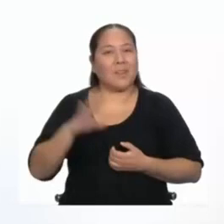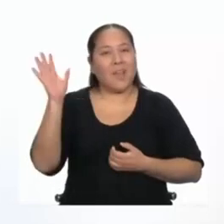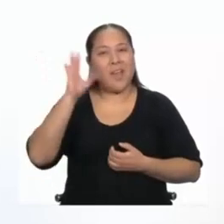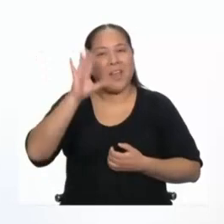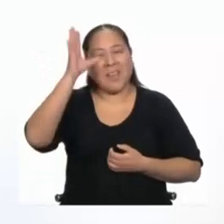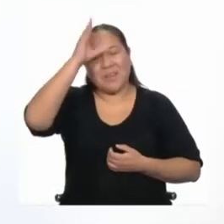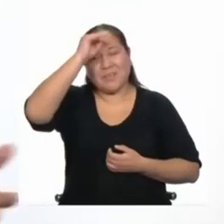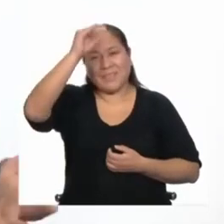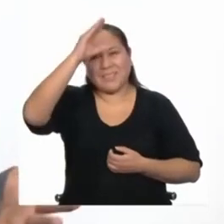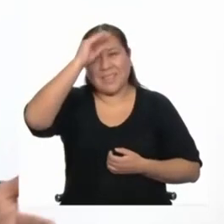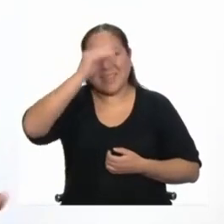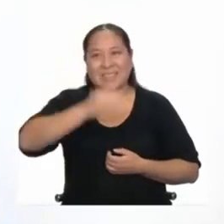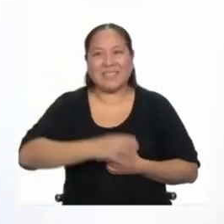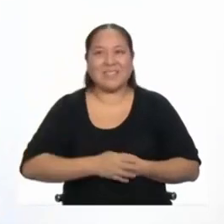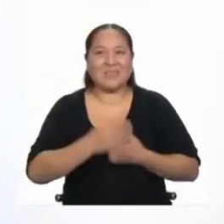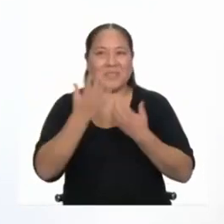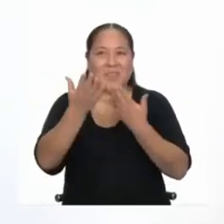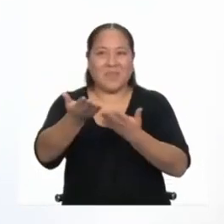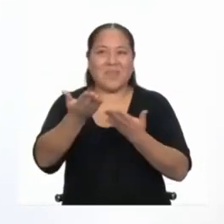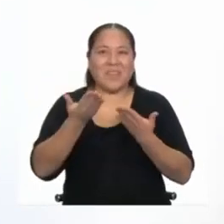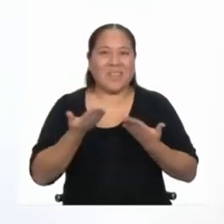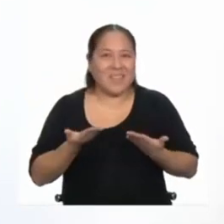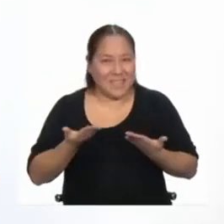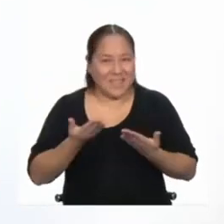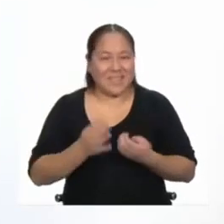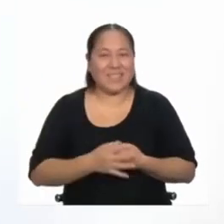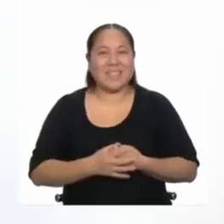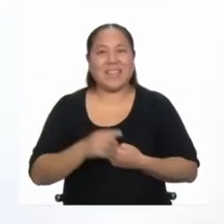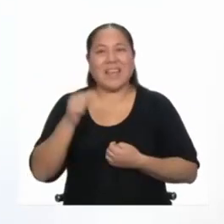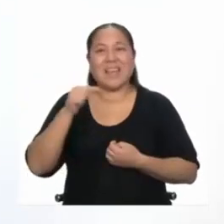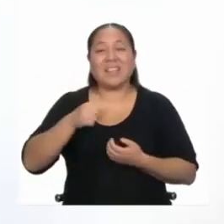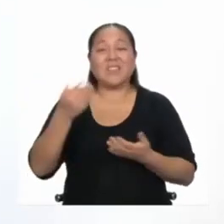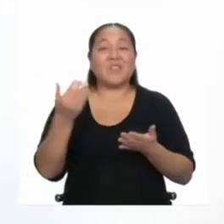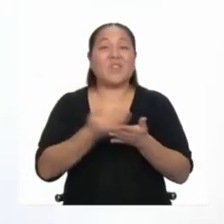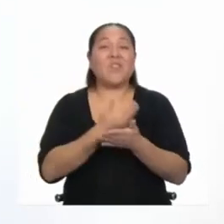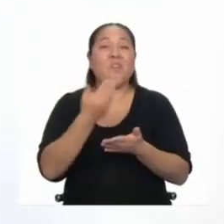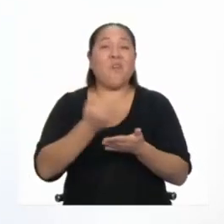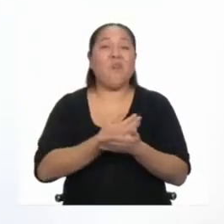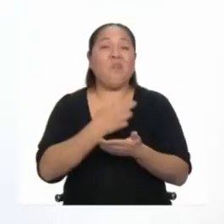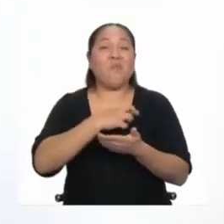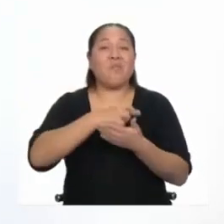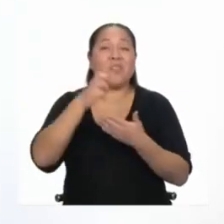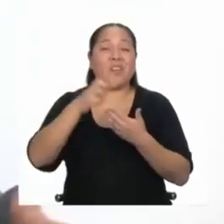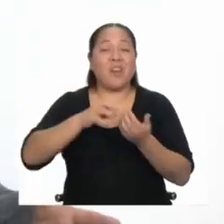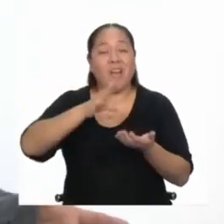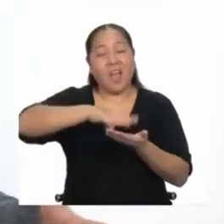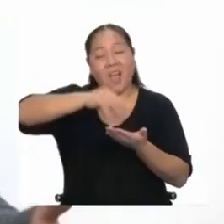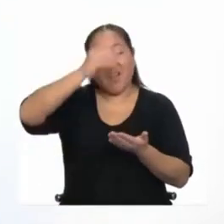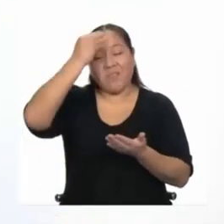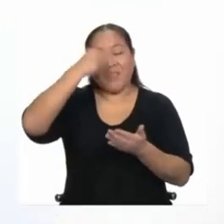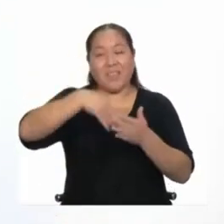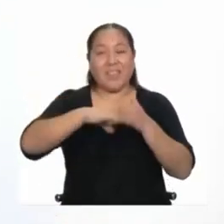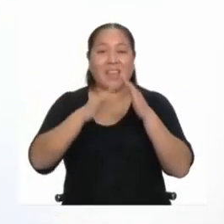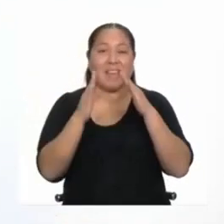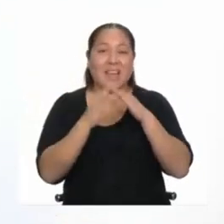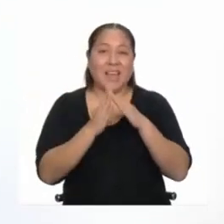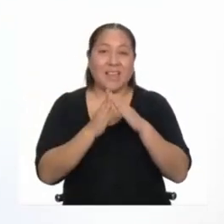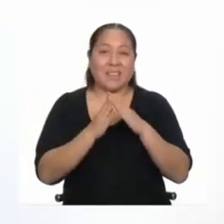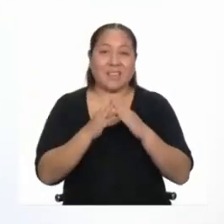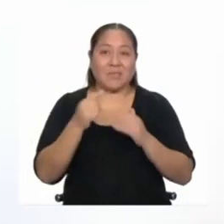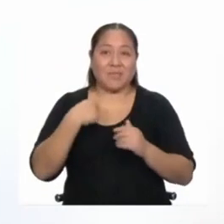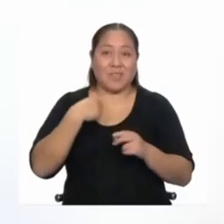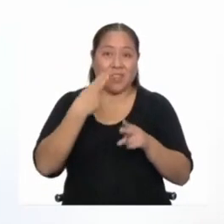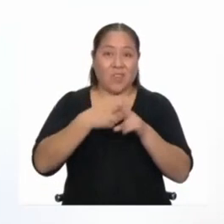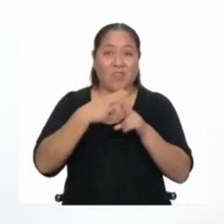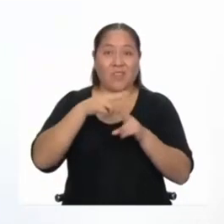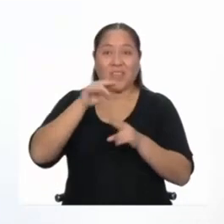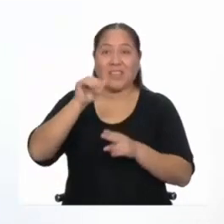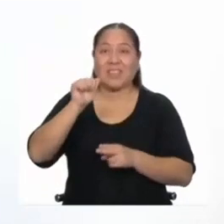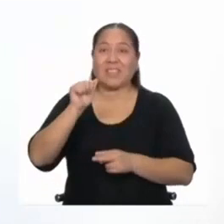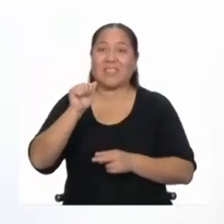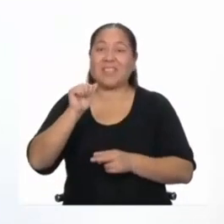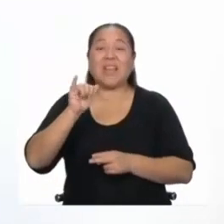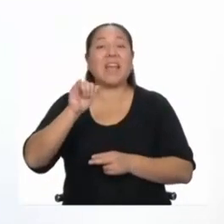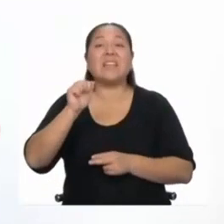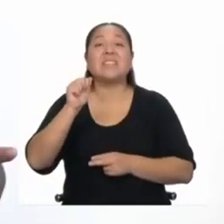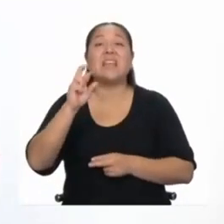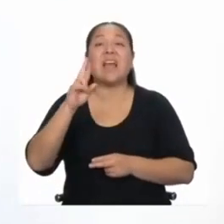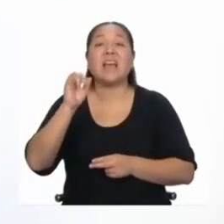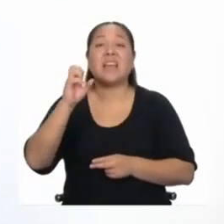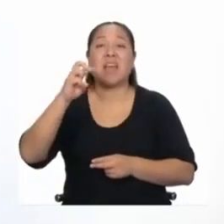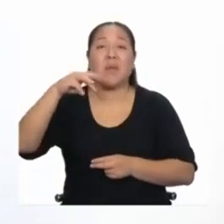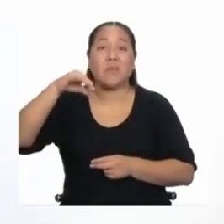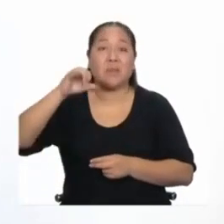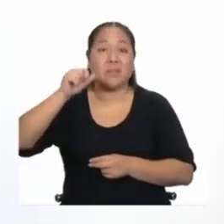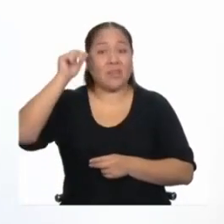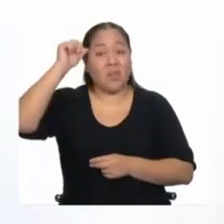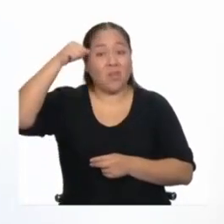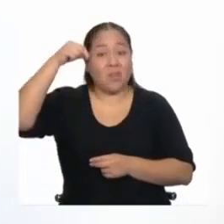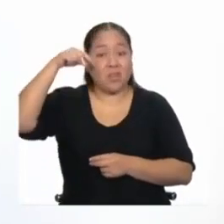Hola chicas y chicos, bienvenidas y bienvenidos a un nuevo episodio de Aprendo en Casa. Yo soy Jeremis. Recuerden que este